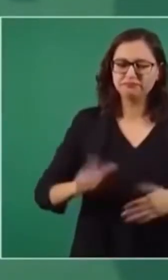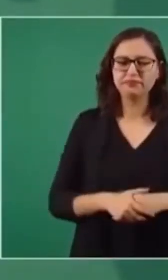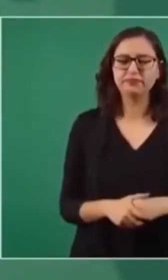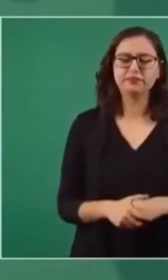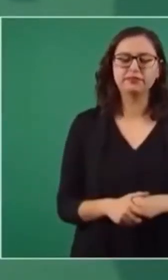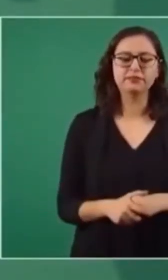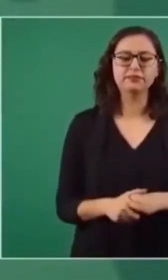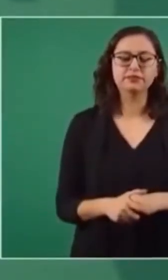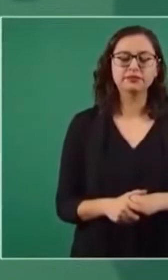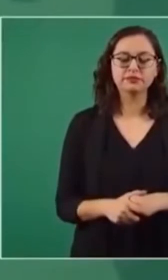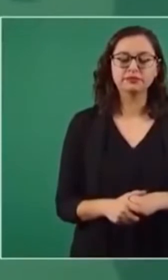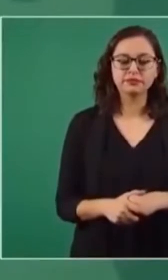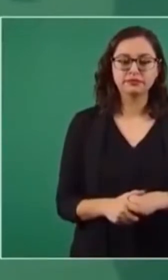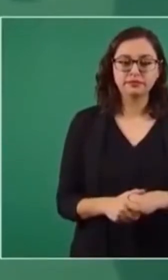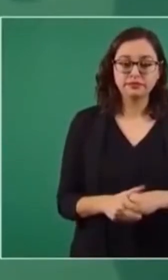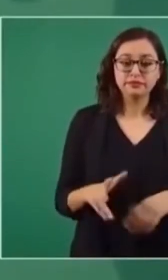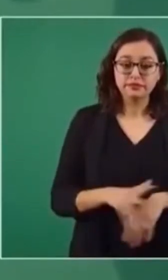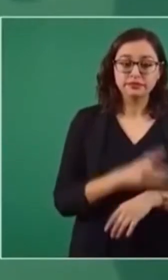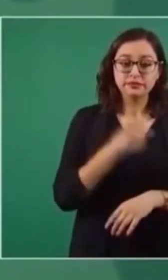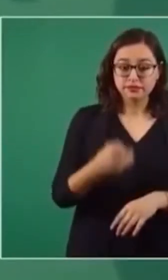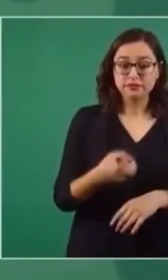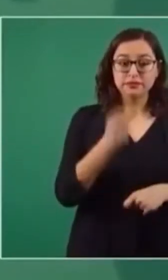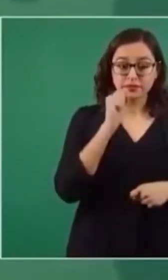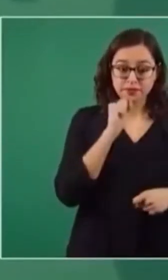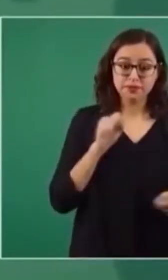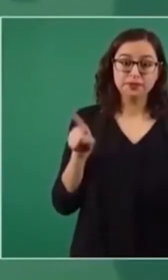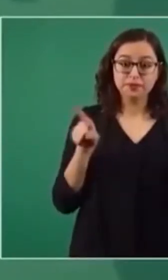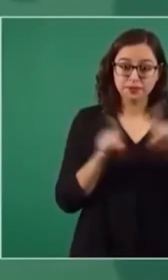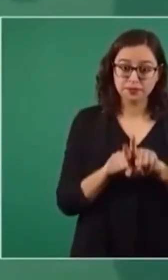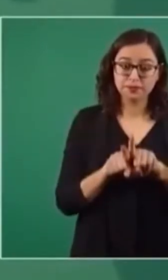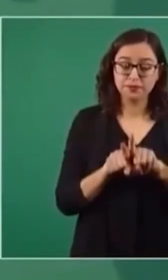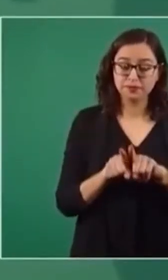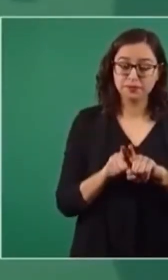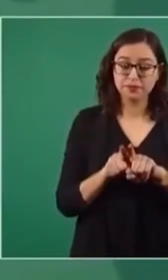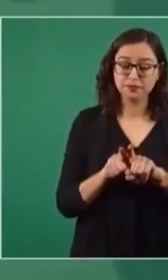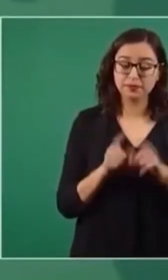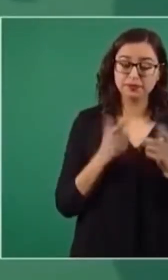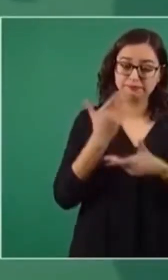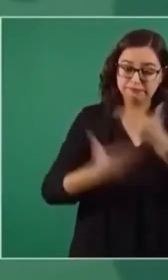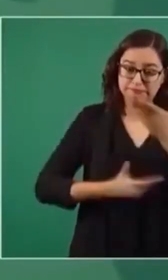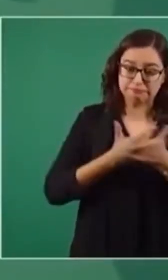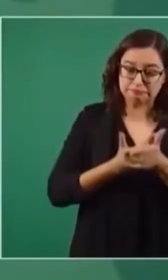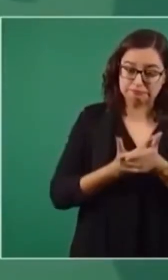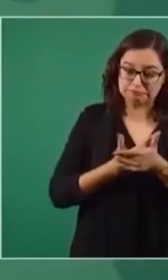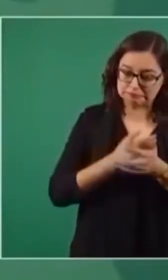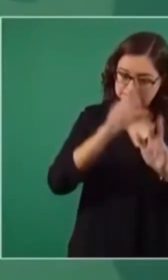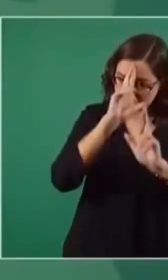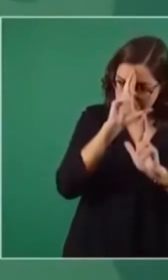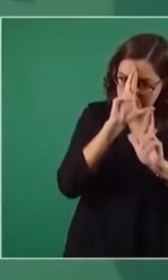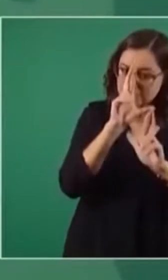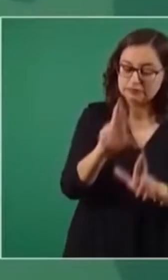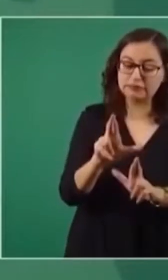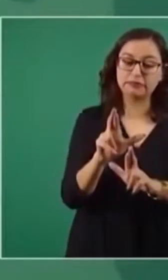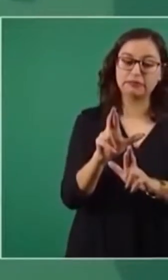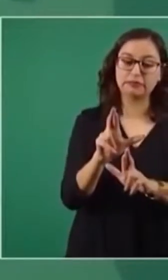Por eso también, con todo respeto, le mando a decir